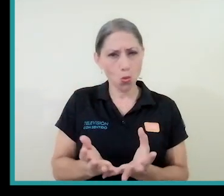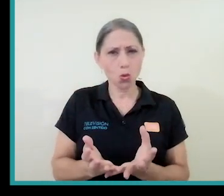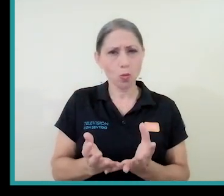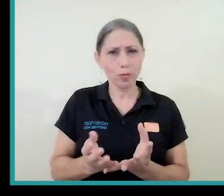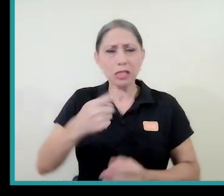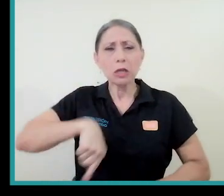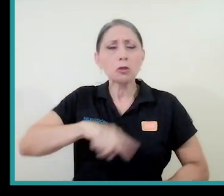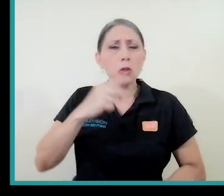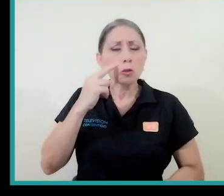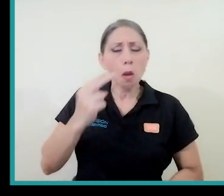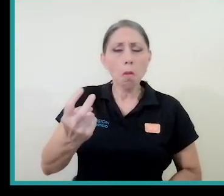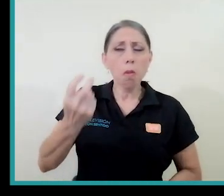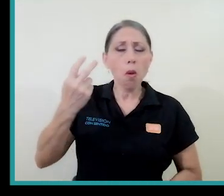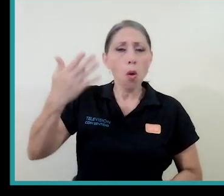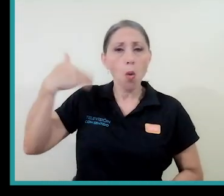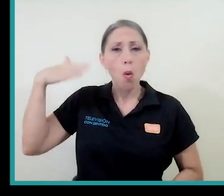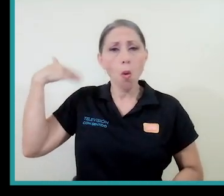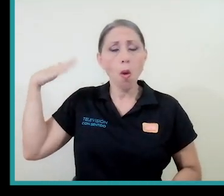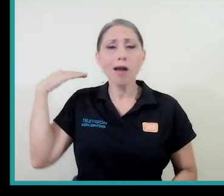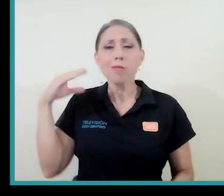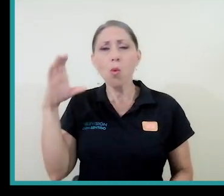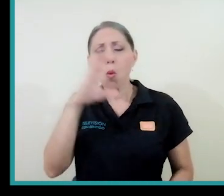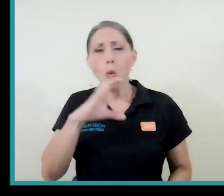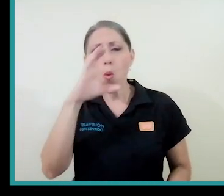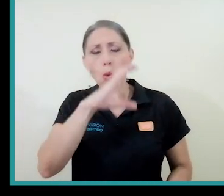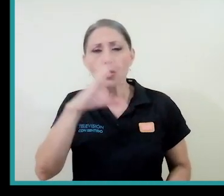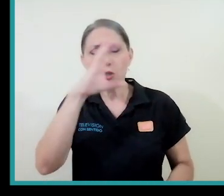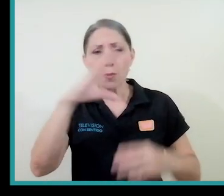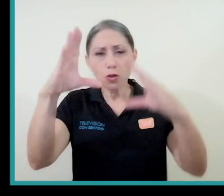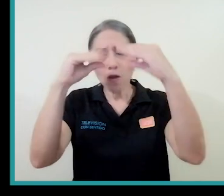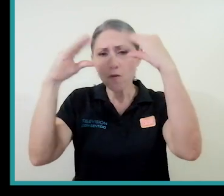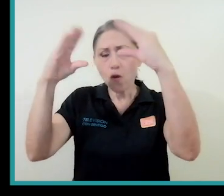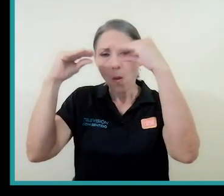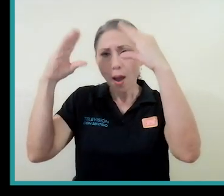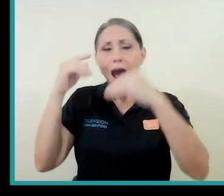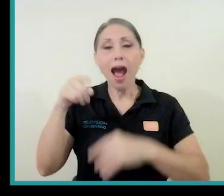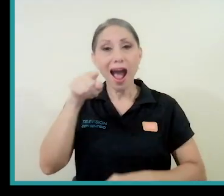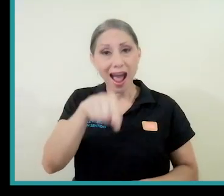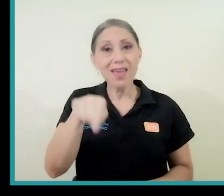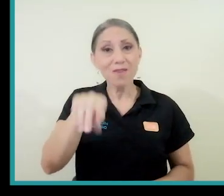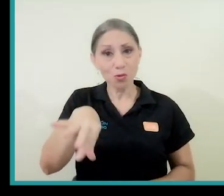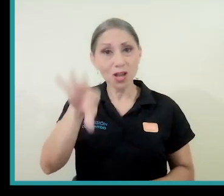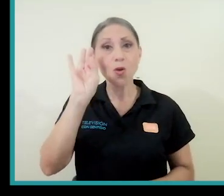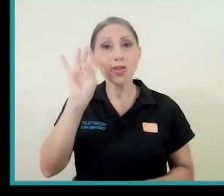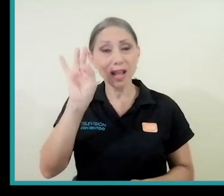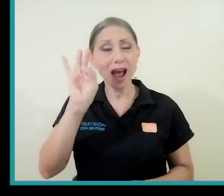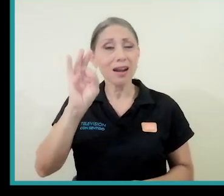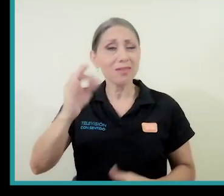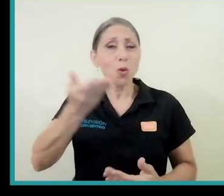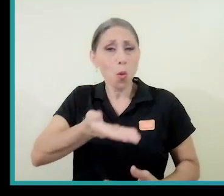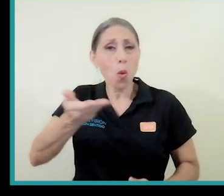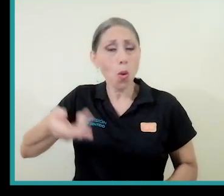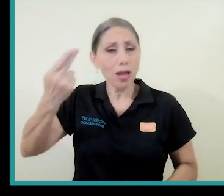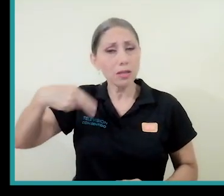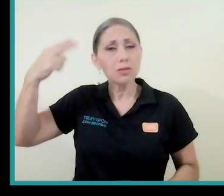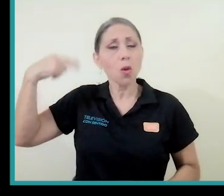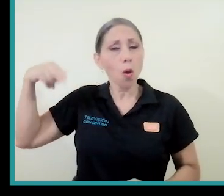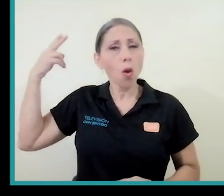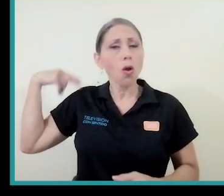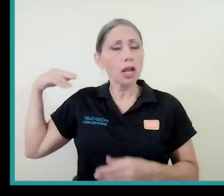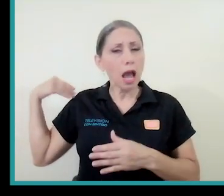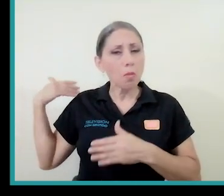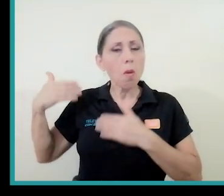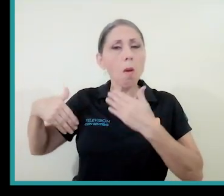pues, una pequeña búsqueda, vamos a encontrar rastros, digamos, que ha dejado la